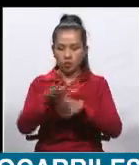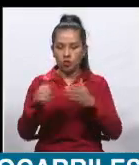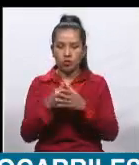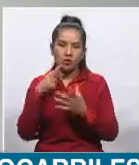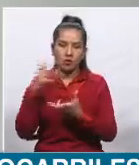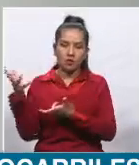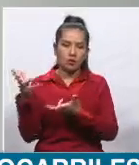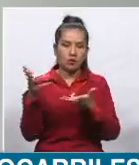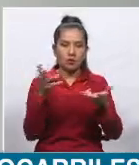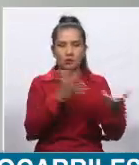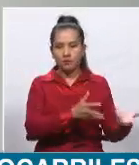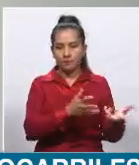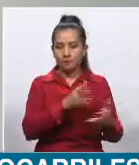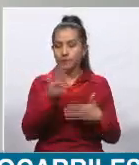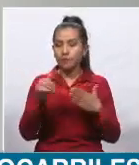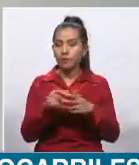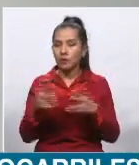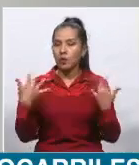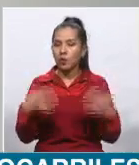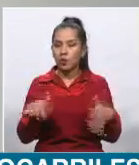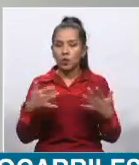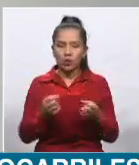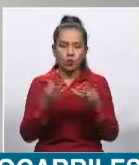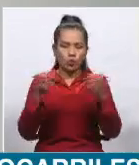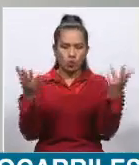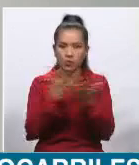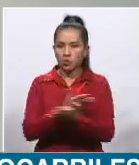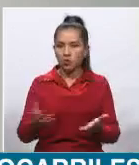Esto, sin lugar a dudas, va a quitar muchas cosas.